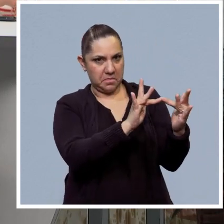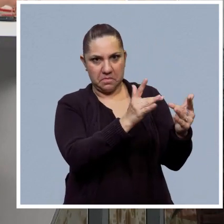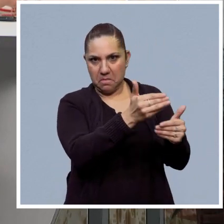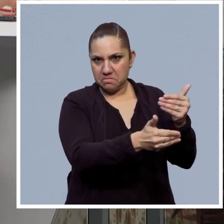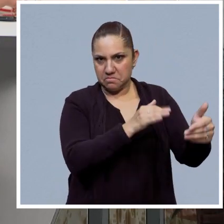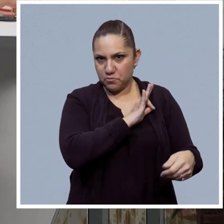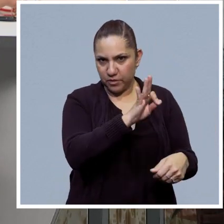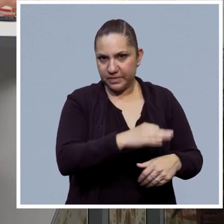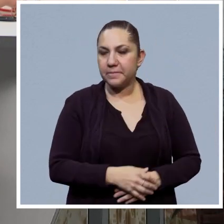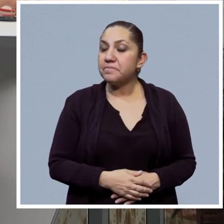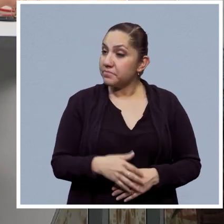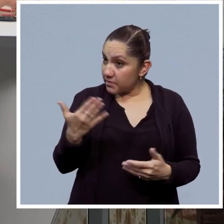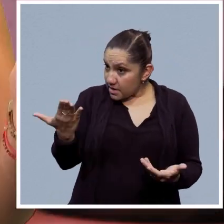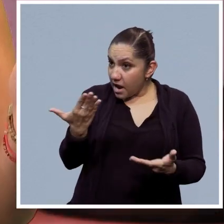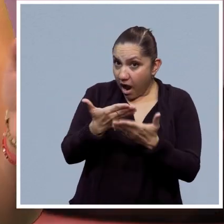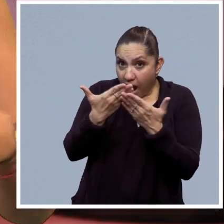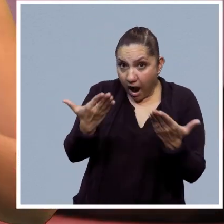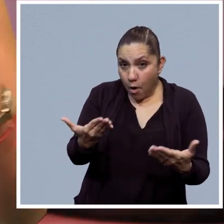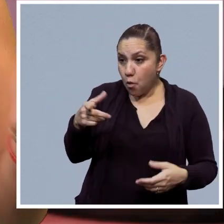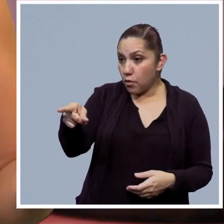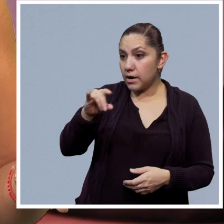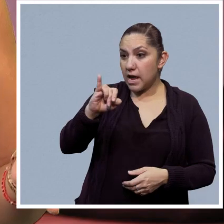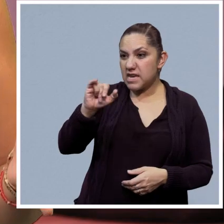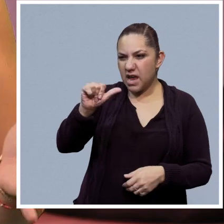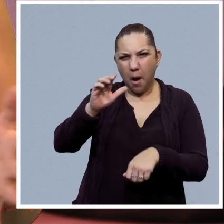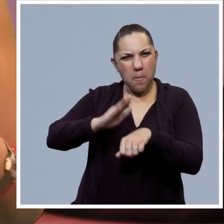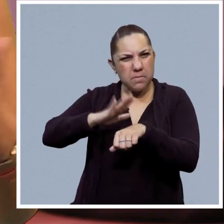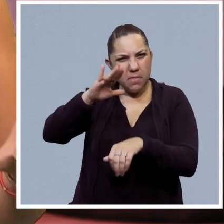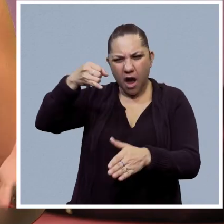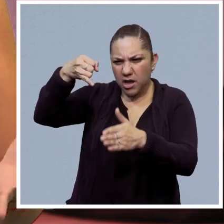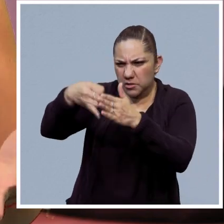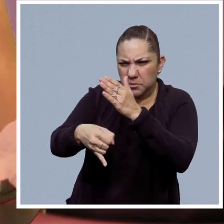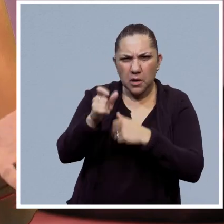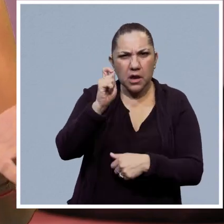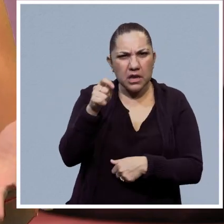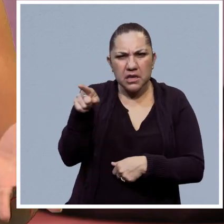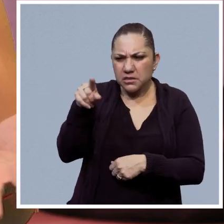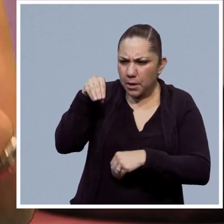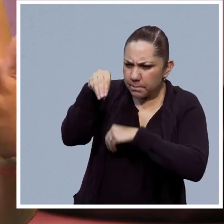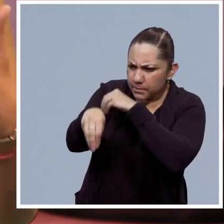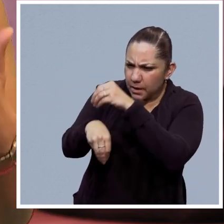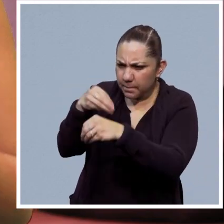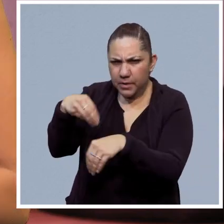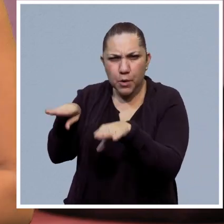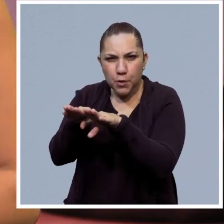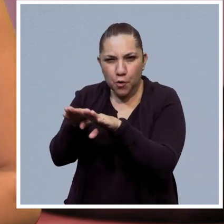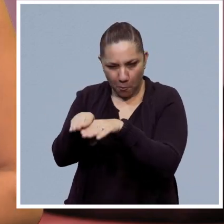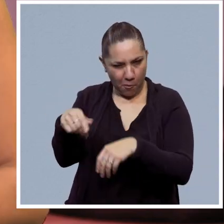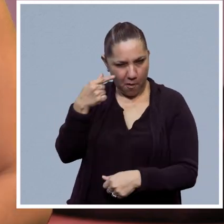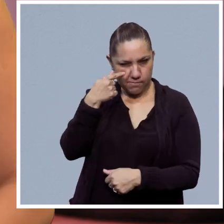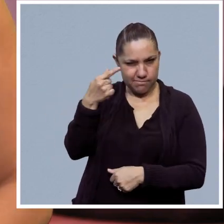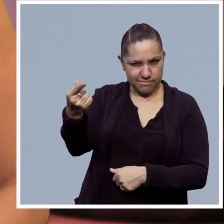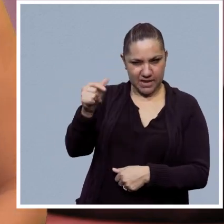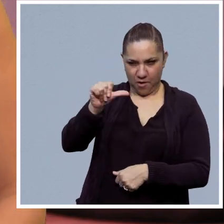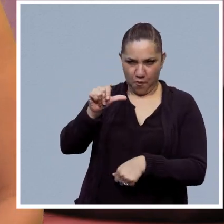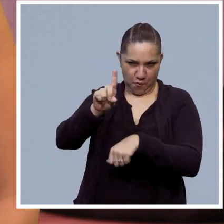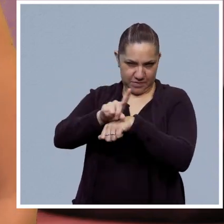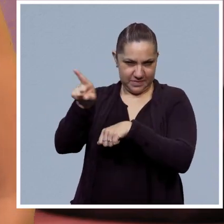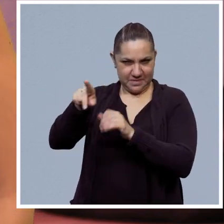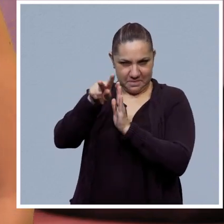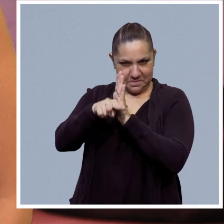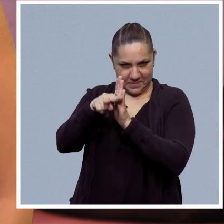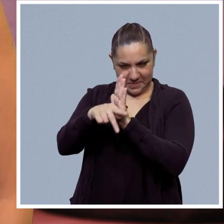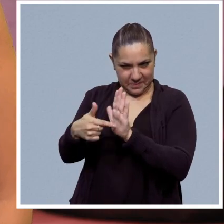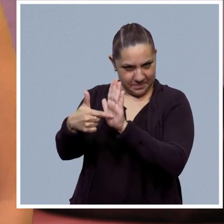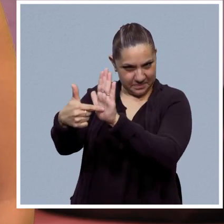textuales. Así es Frida y precisamente para adentrarnos más en lo que es la inteligencia artificial y cómo es que se ha desarrollado, vamos a ver la primera